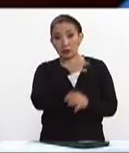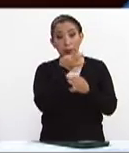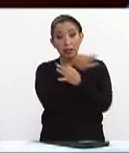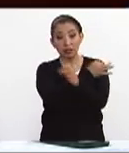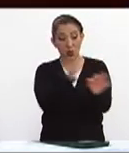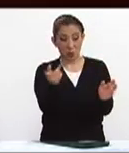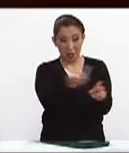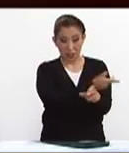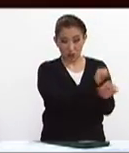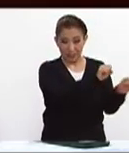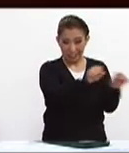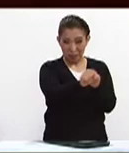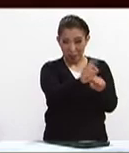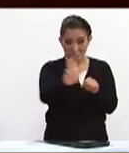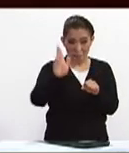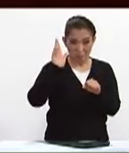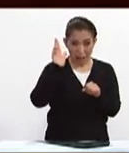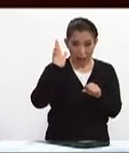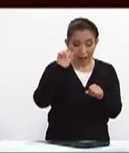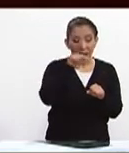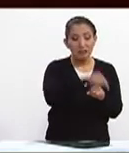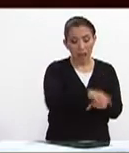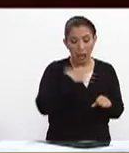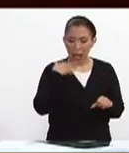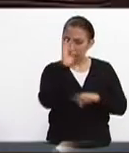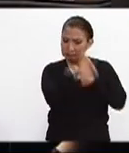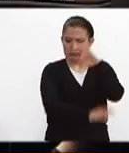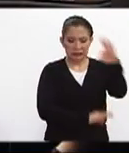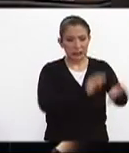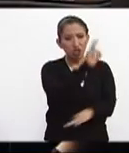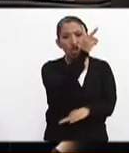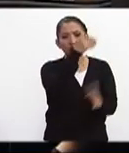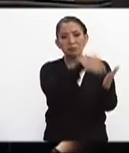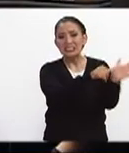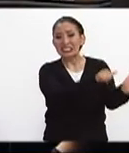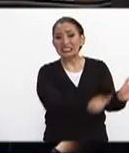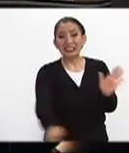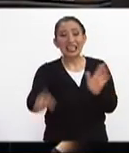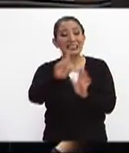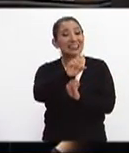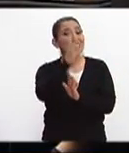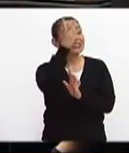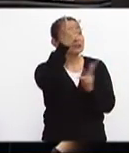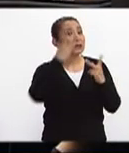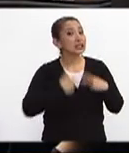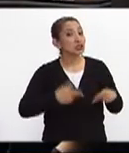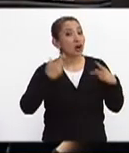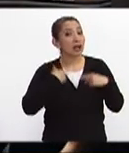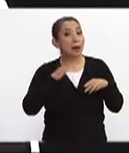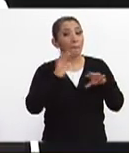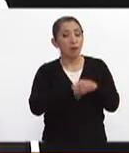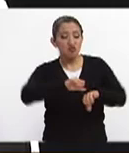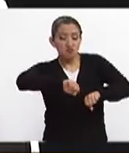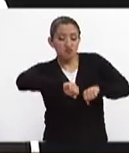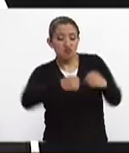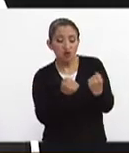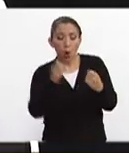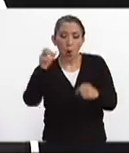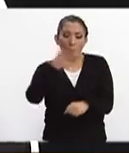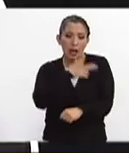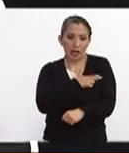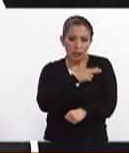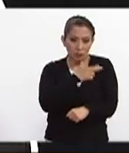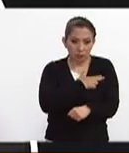tras el sismo ocurrido este martes se han atendido a 2.633 personas por fracturas y por